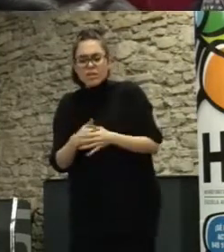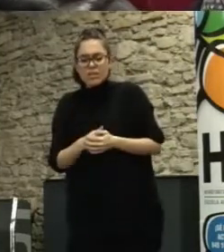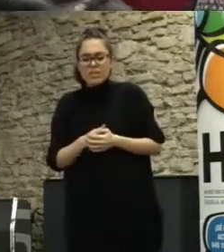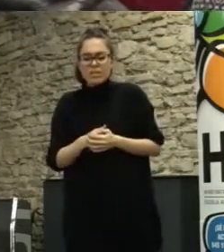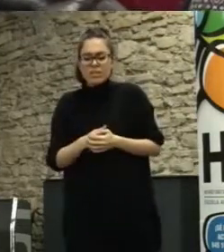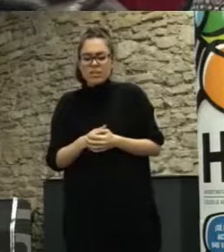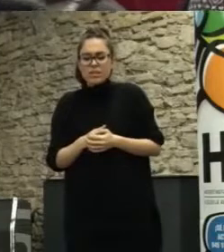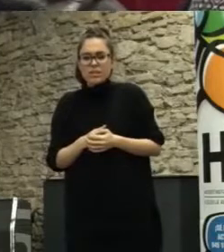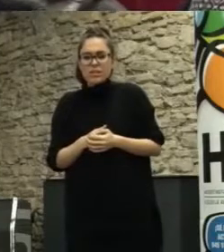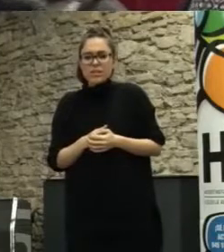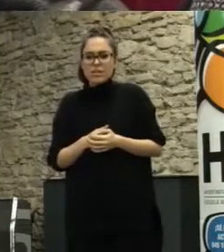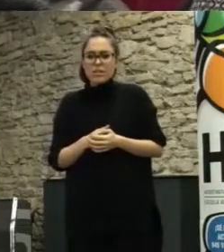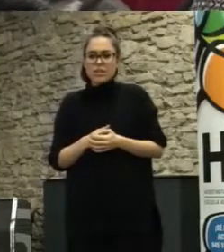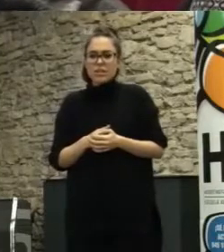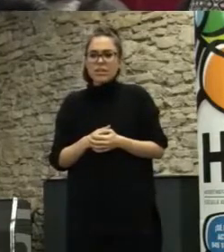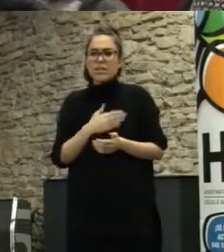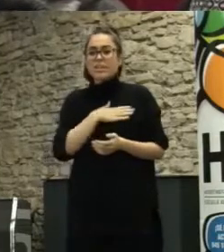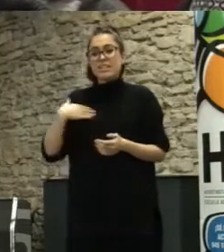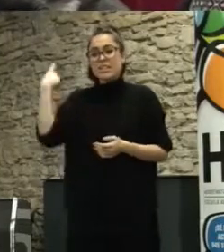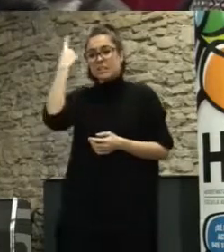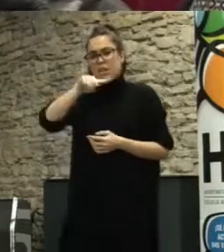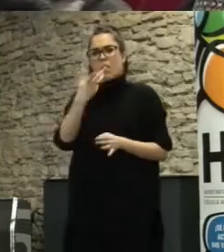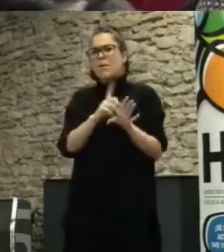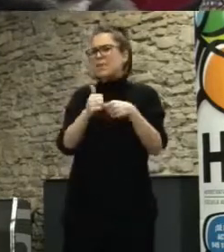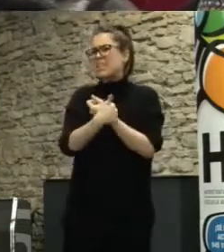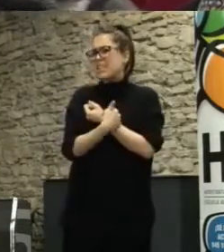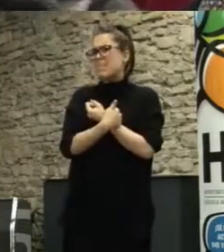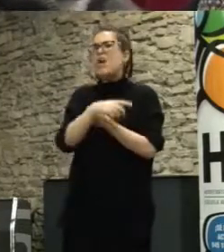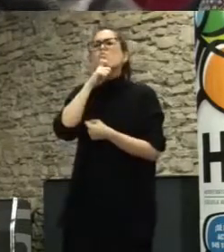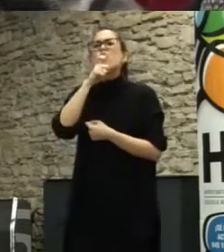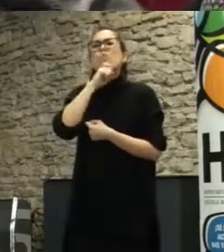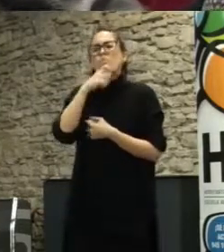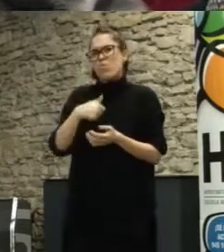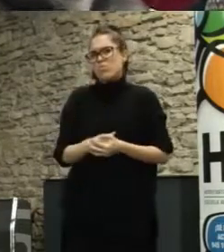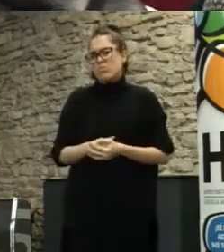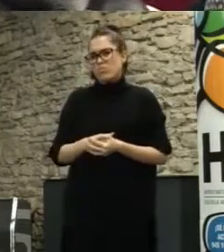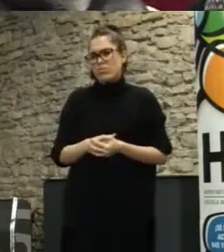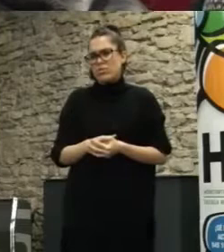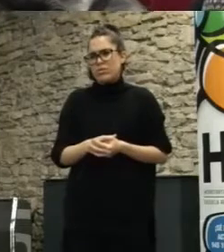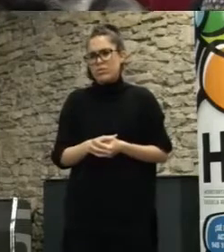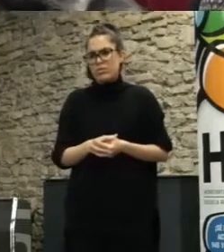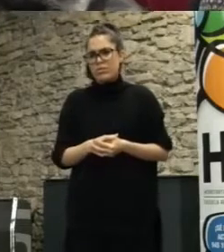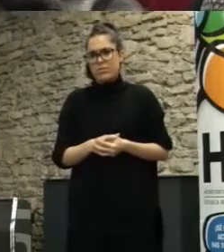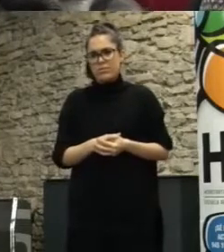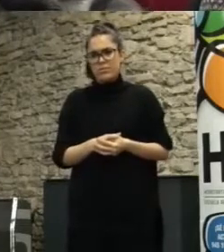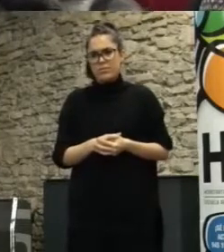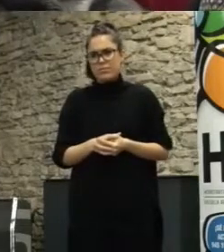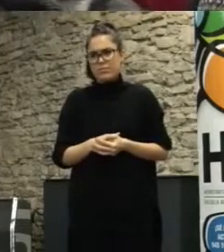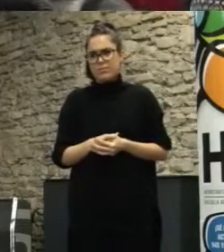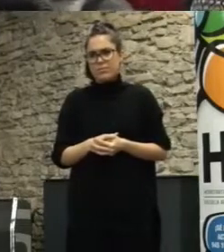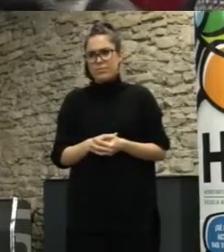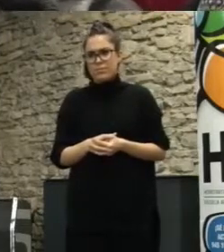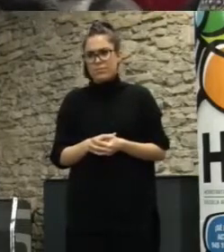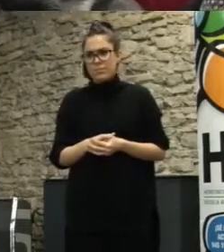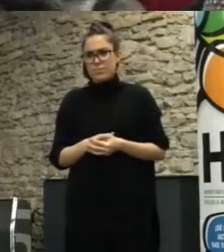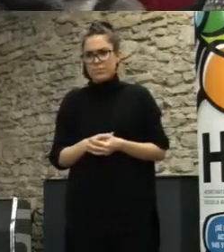bueno como hay que hacer para poder participar pensando sobre todo que hay según